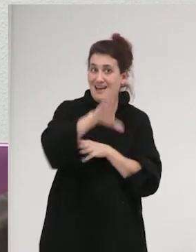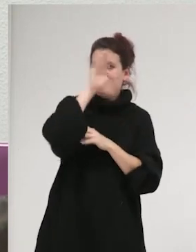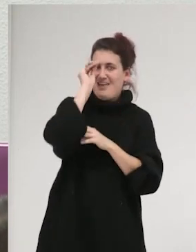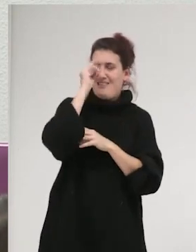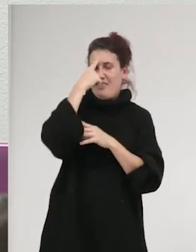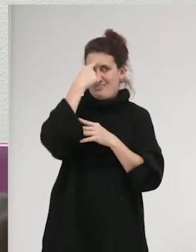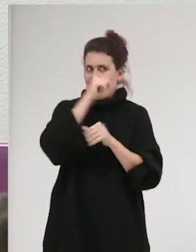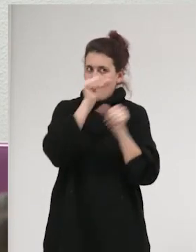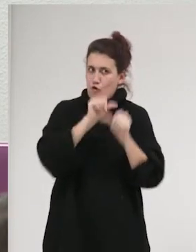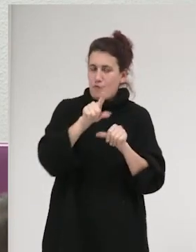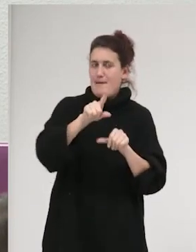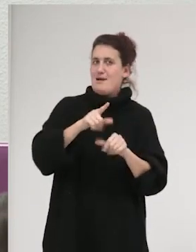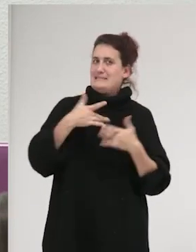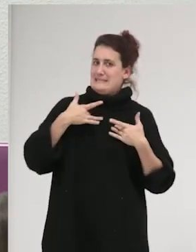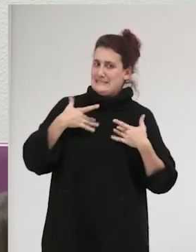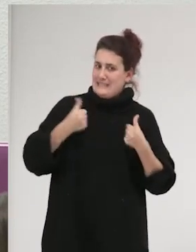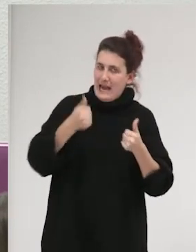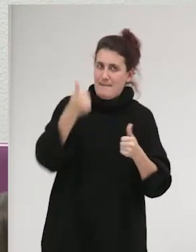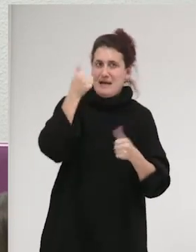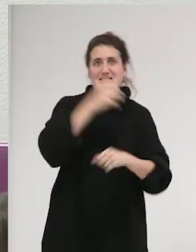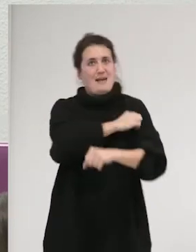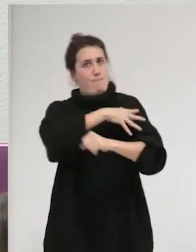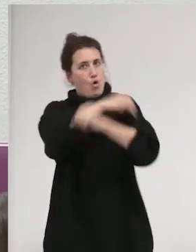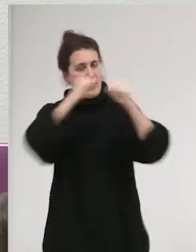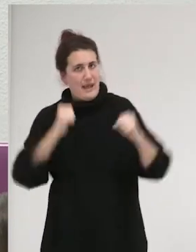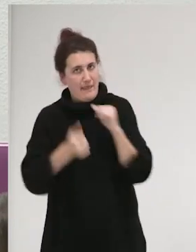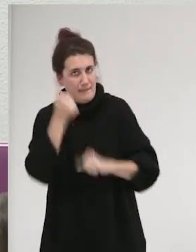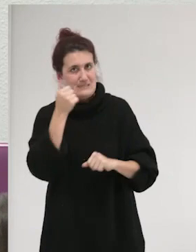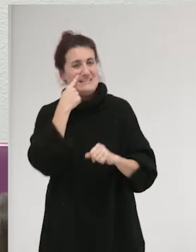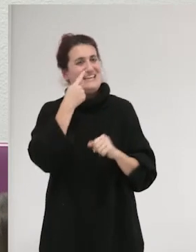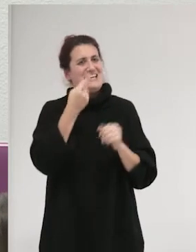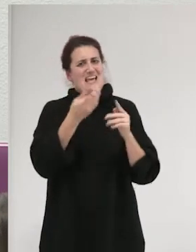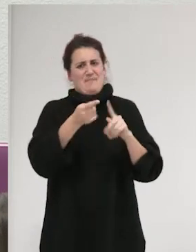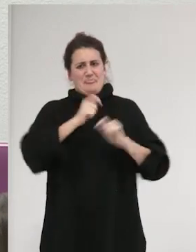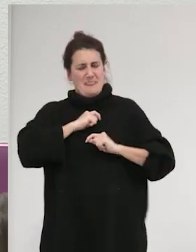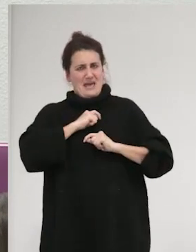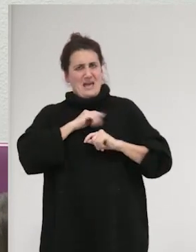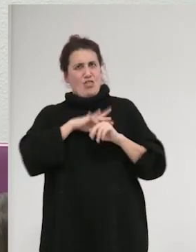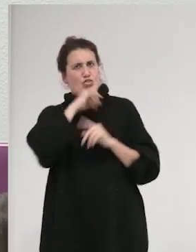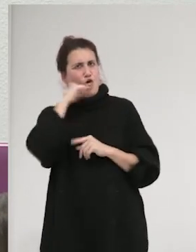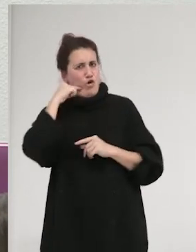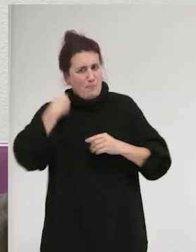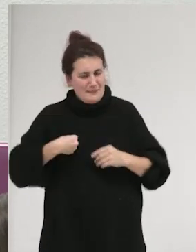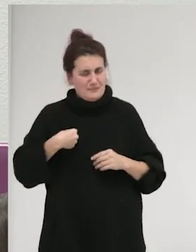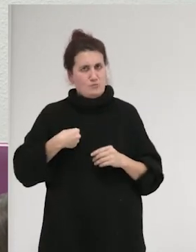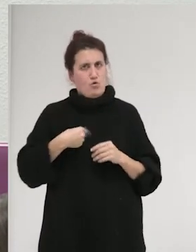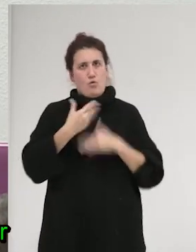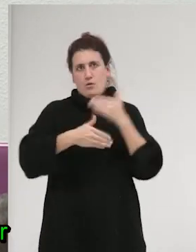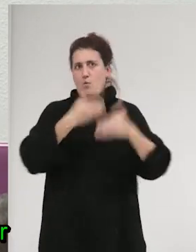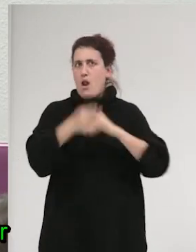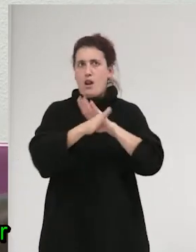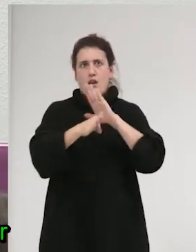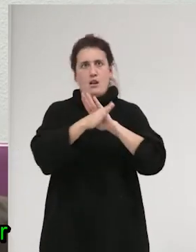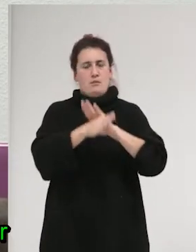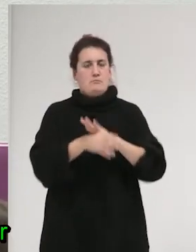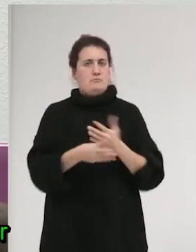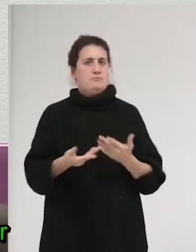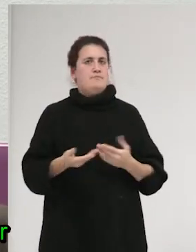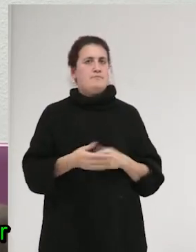saludables, de formas más empoderadas y de formas que no suponga ese dolor cronificado durante tanto tiempo. Y creo que ahí